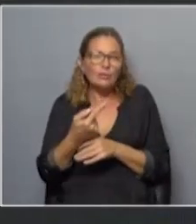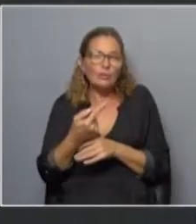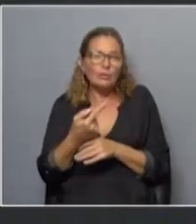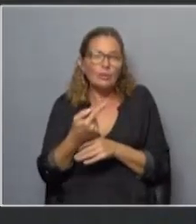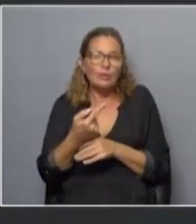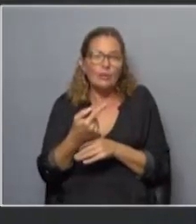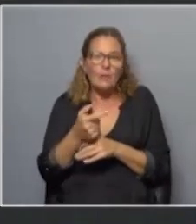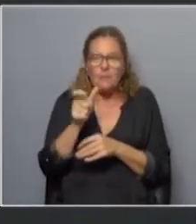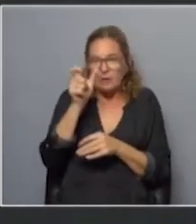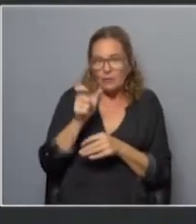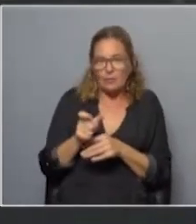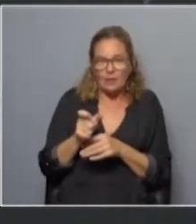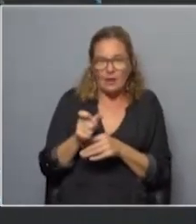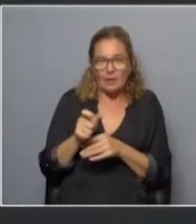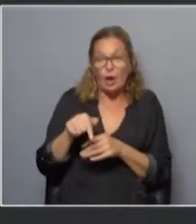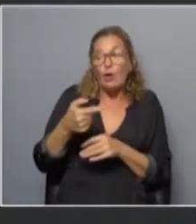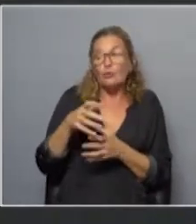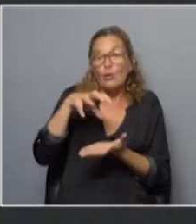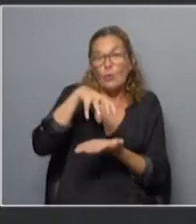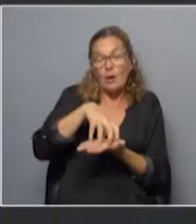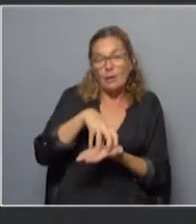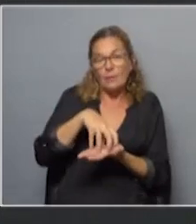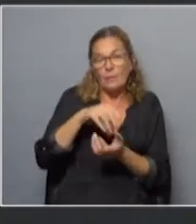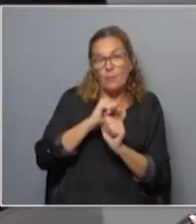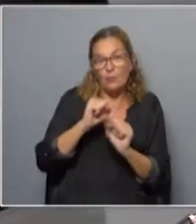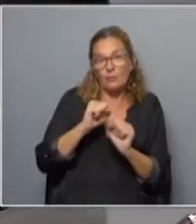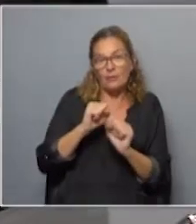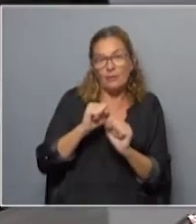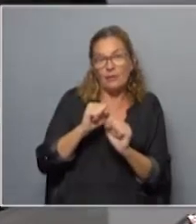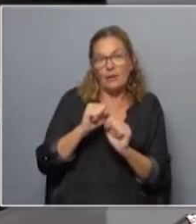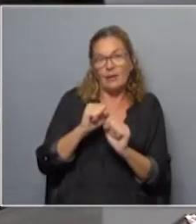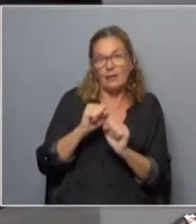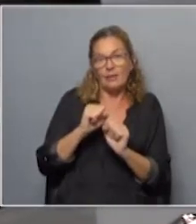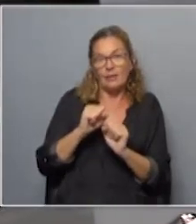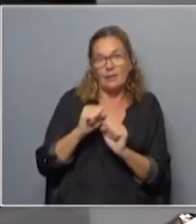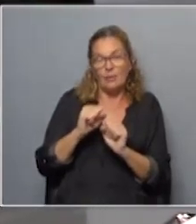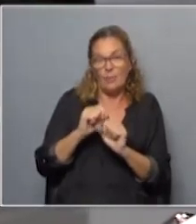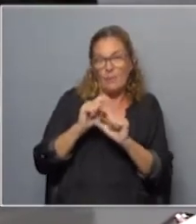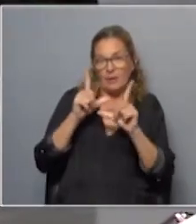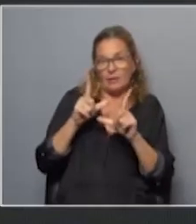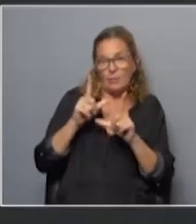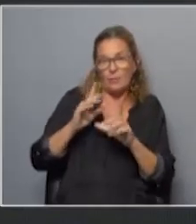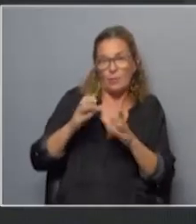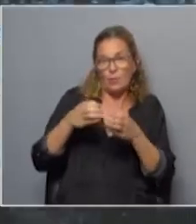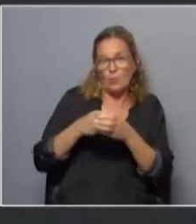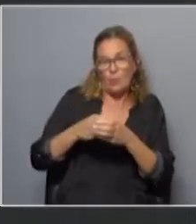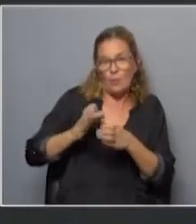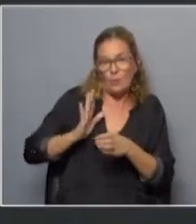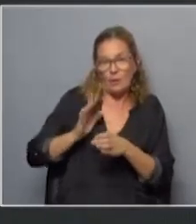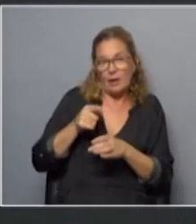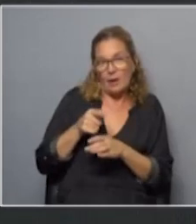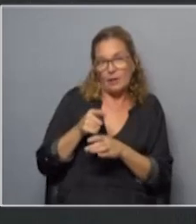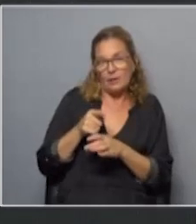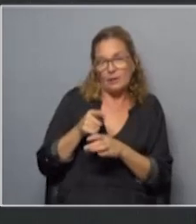protagonistas que pertenezcan a otros lugares podría beneficiar la aparición de voces femeninas porque ahí